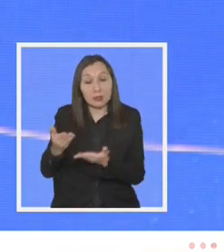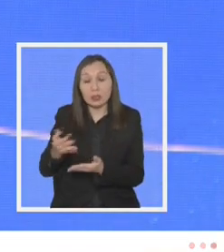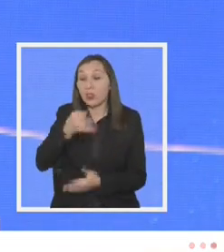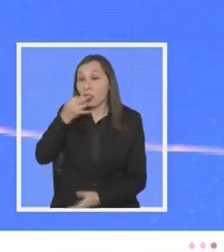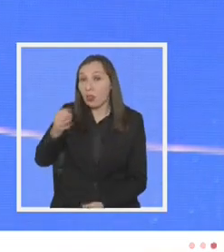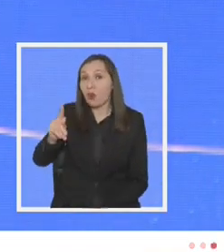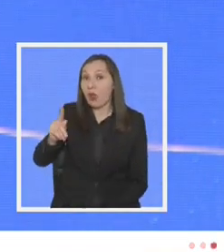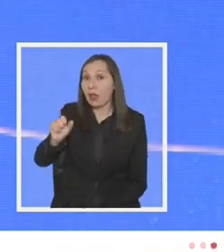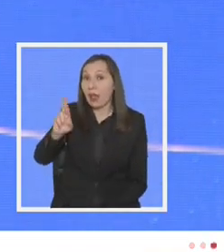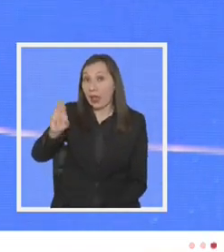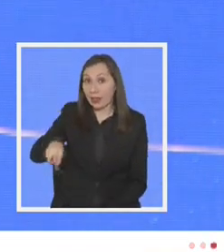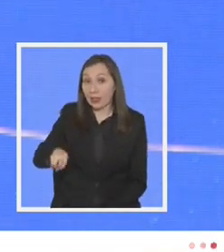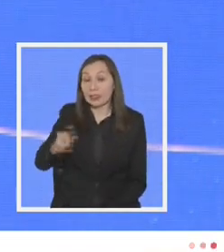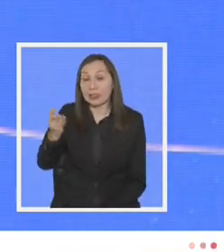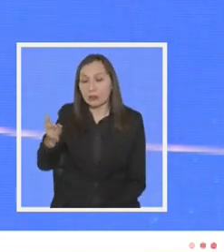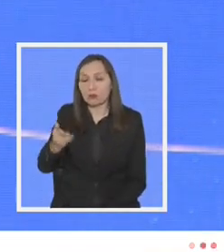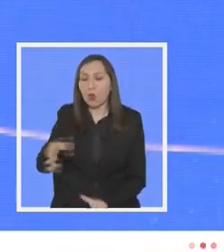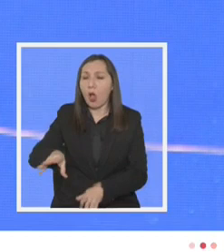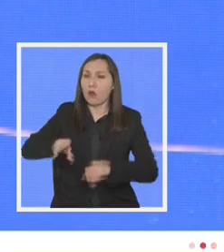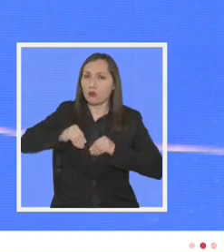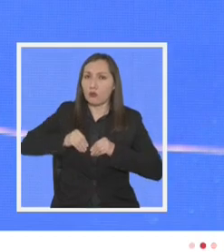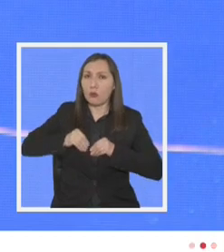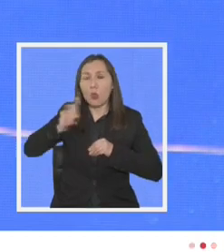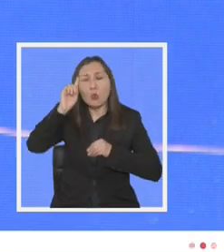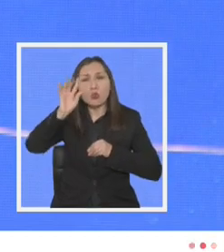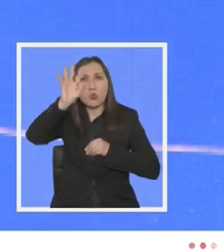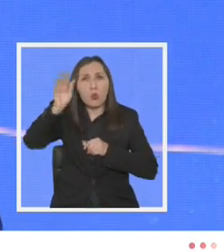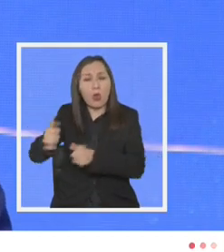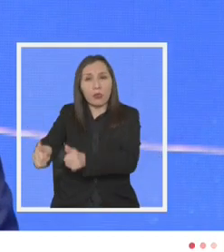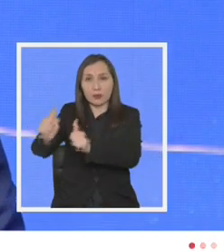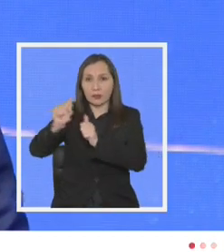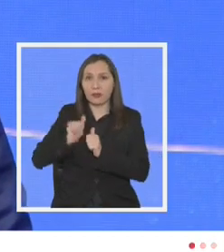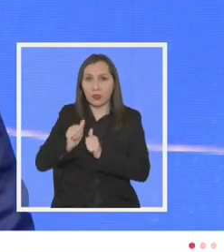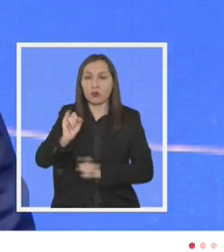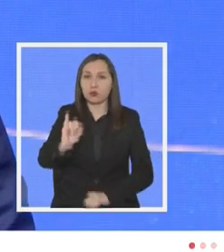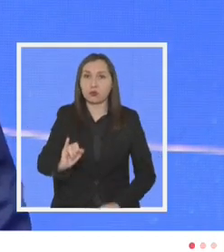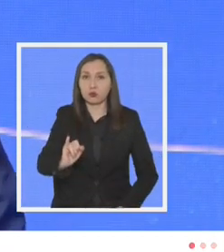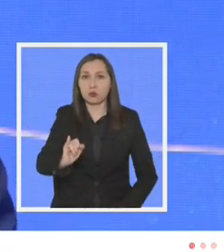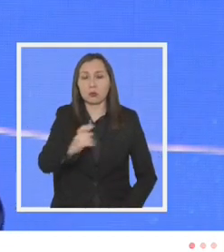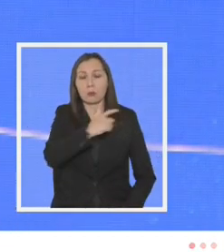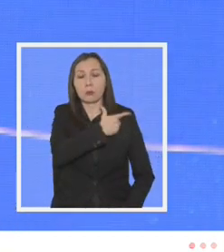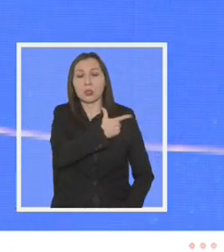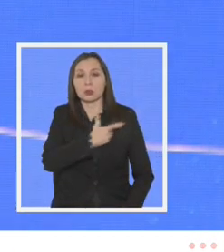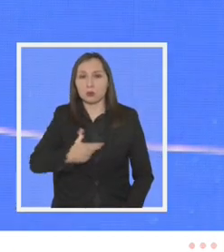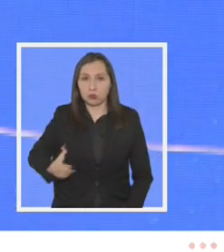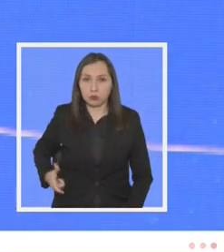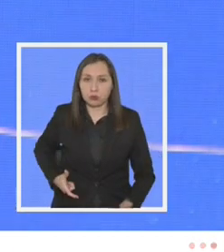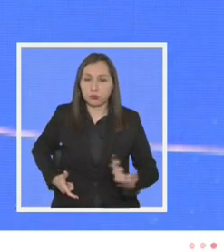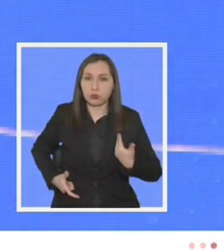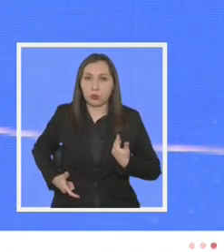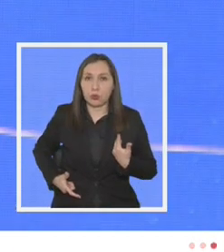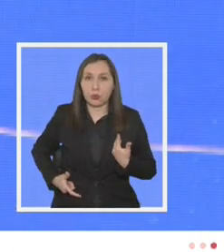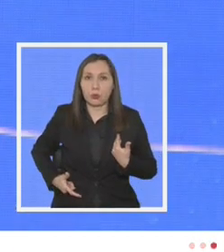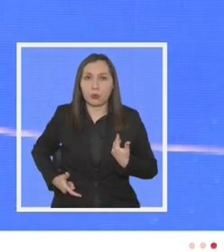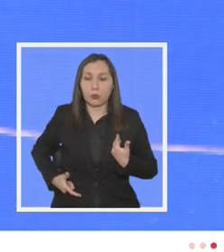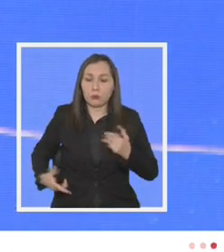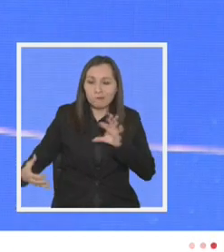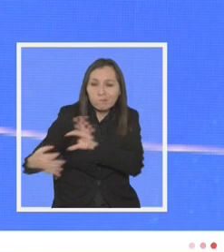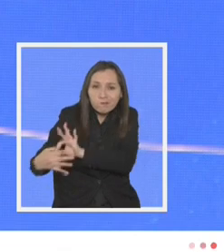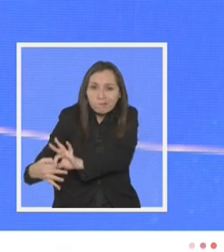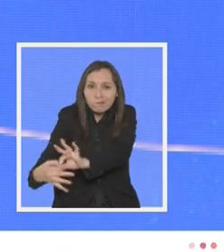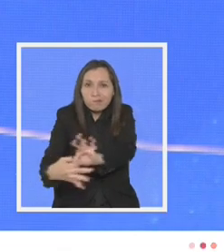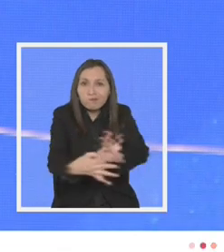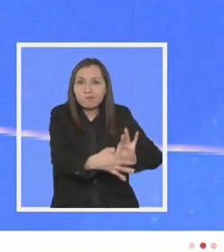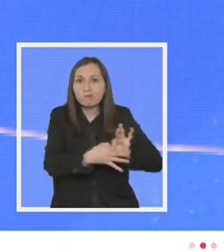nuevamente asumo ese sueño y desafío de ser un presidente que una